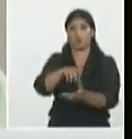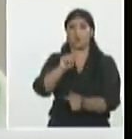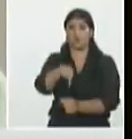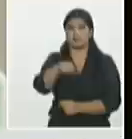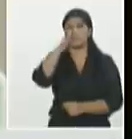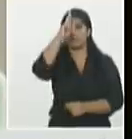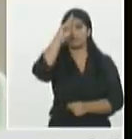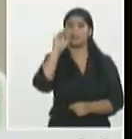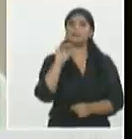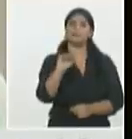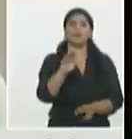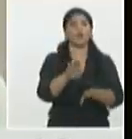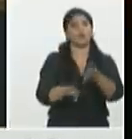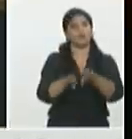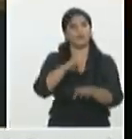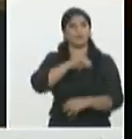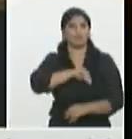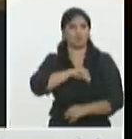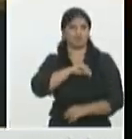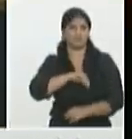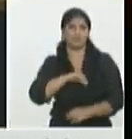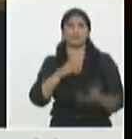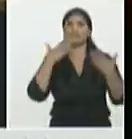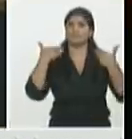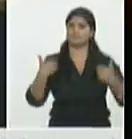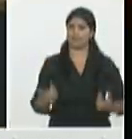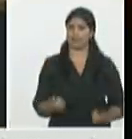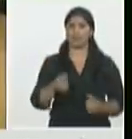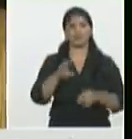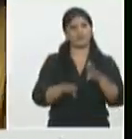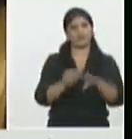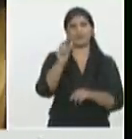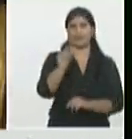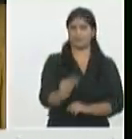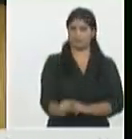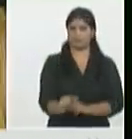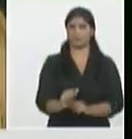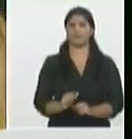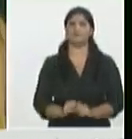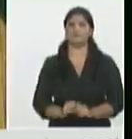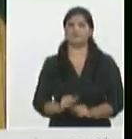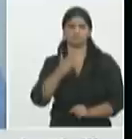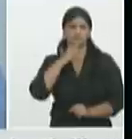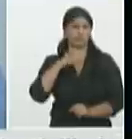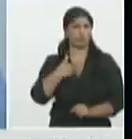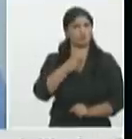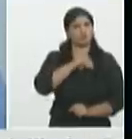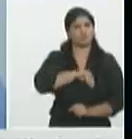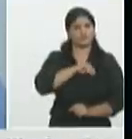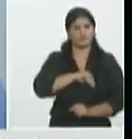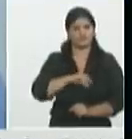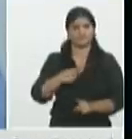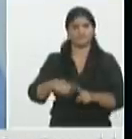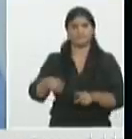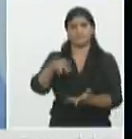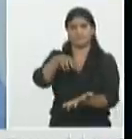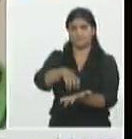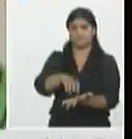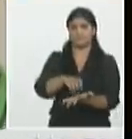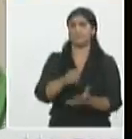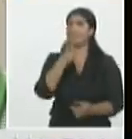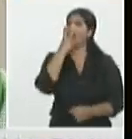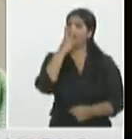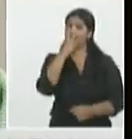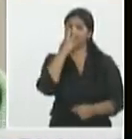aislados en dependencia de su sintomatología respiratoria en el área de las consultas convencionales se garantiza una atención integral